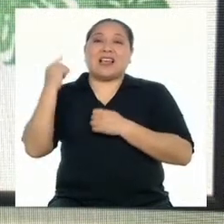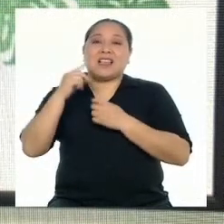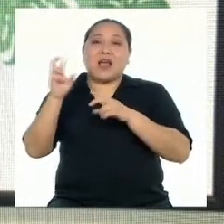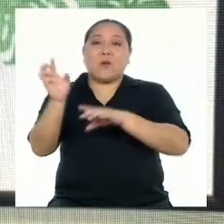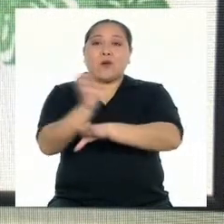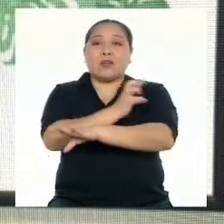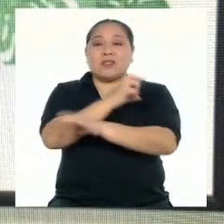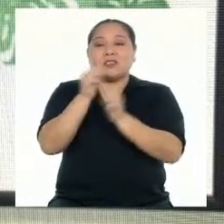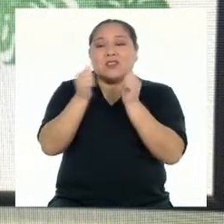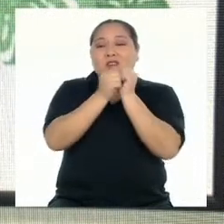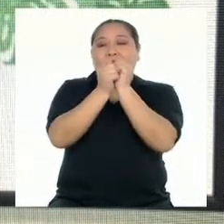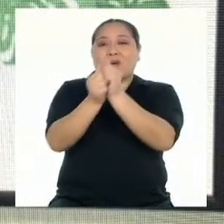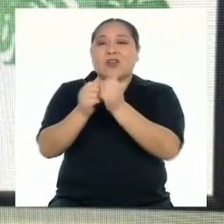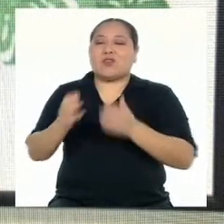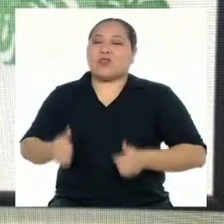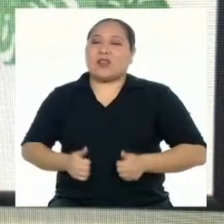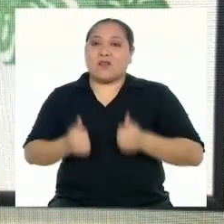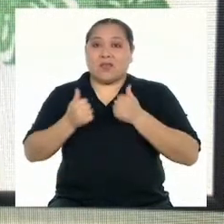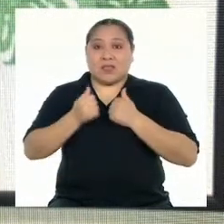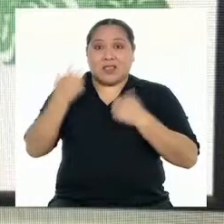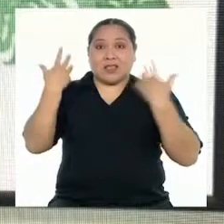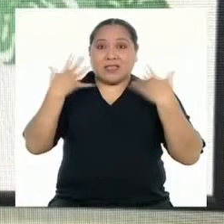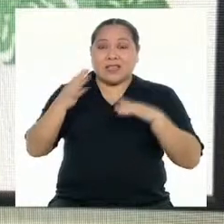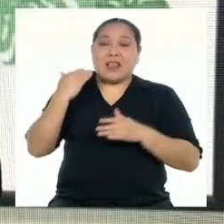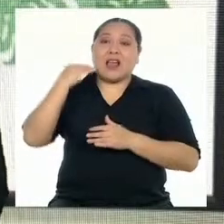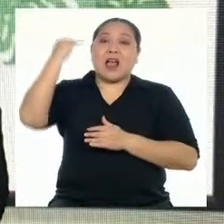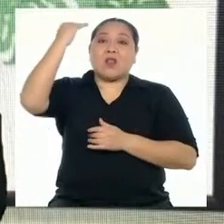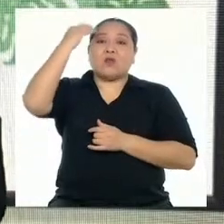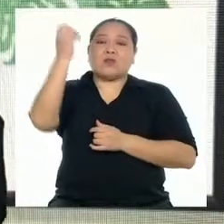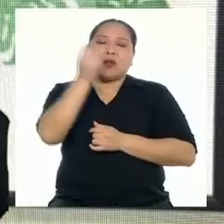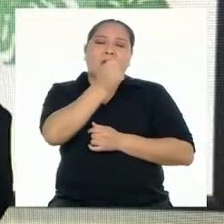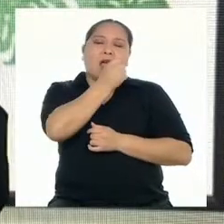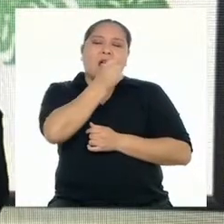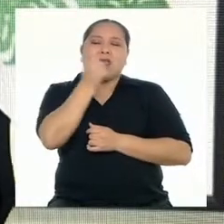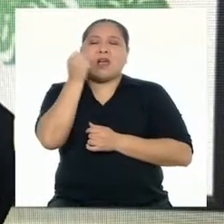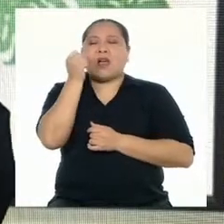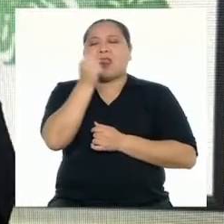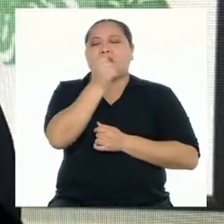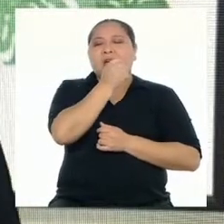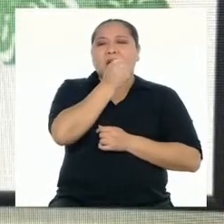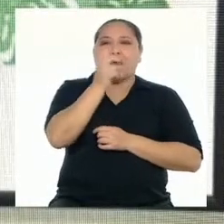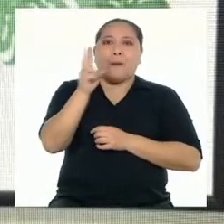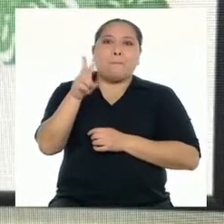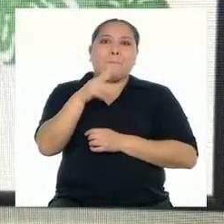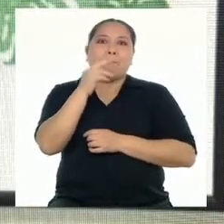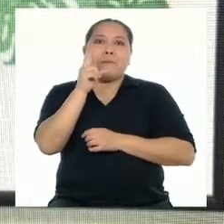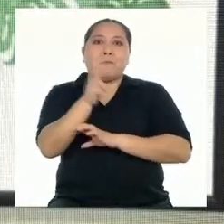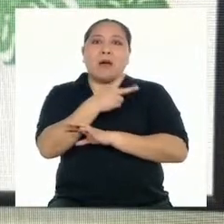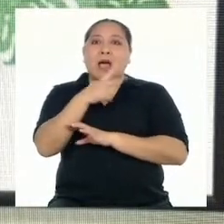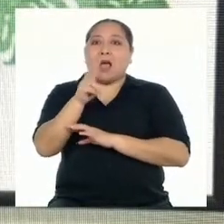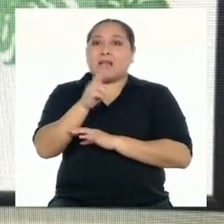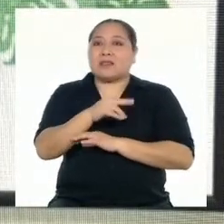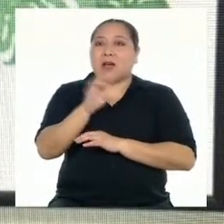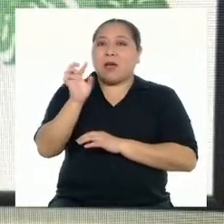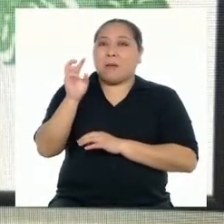a lo largo de la vida. Ya de adultos, cantamos canciones. Valses, boleros, baladas. Y encontramos